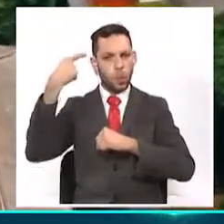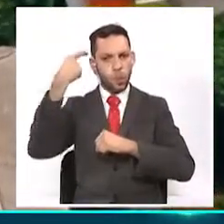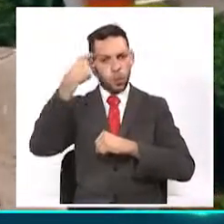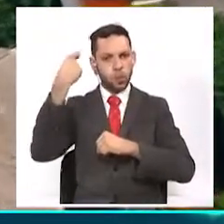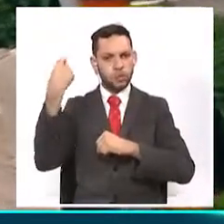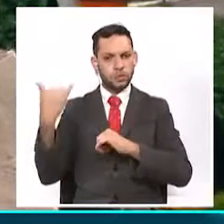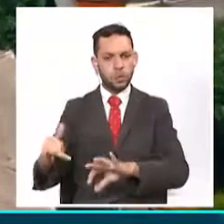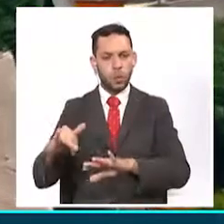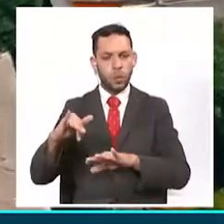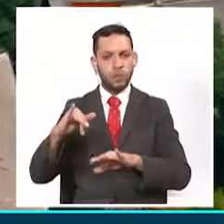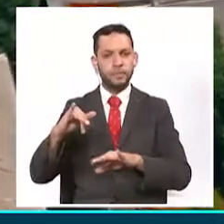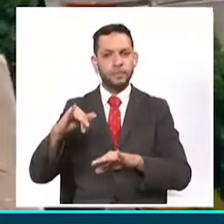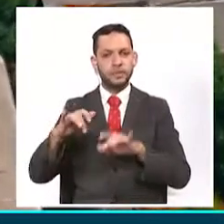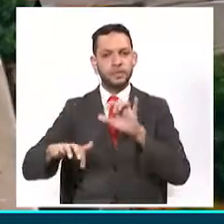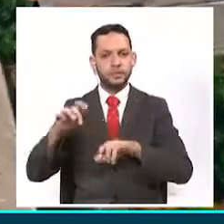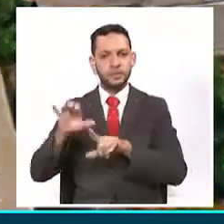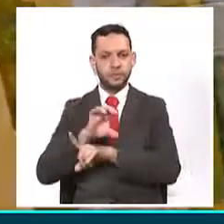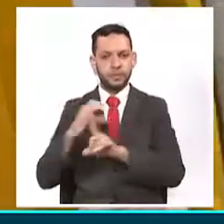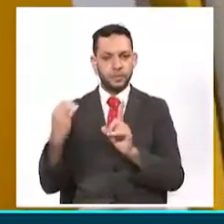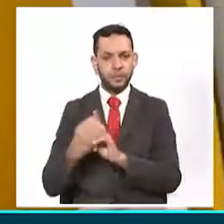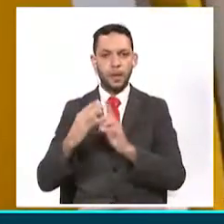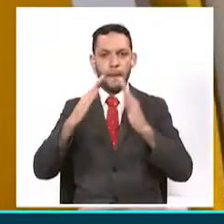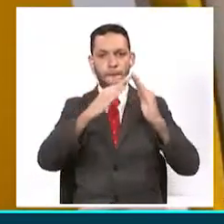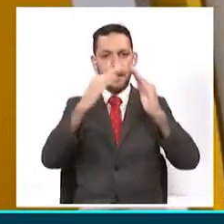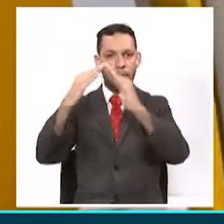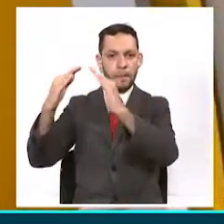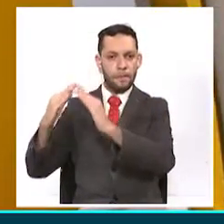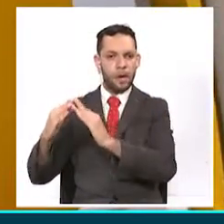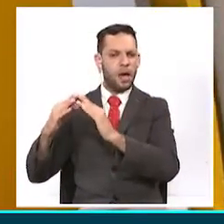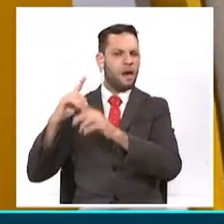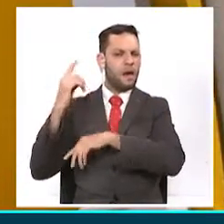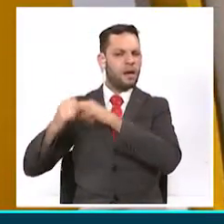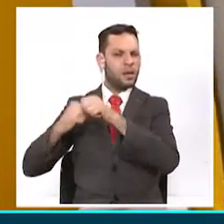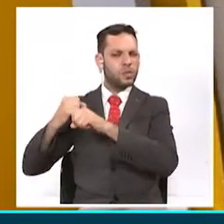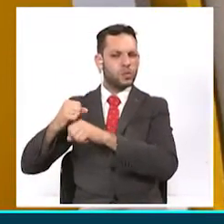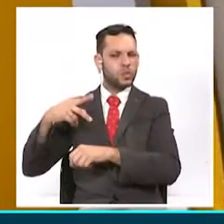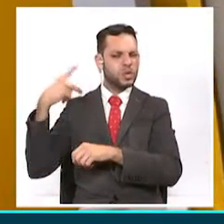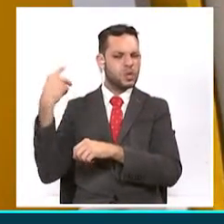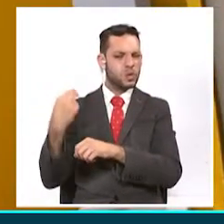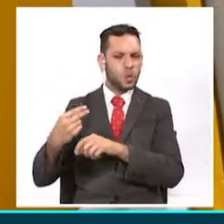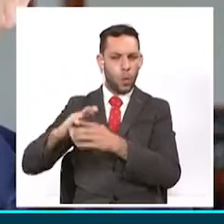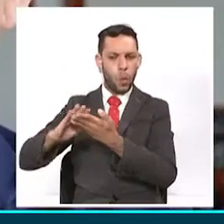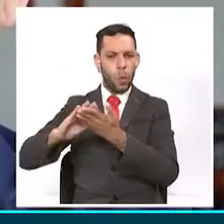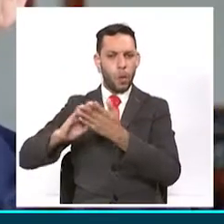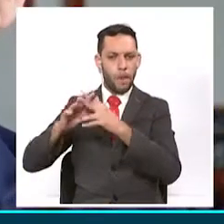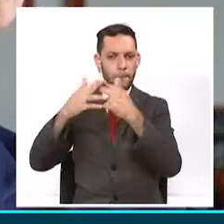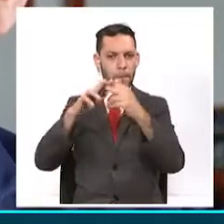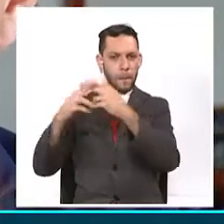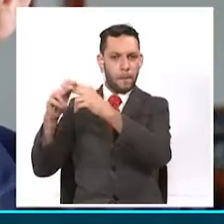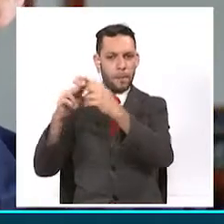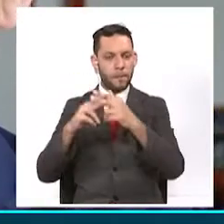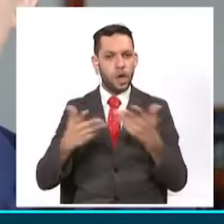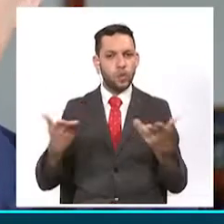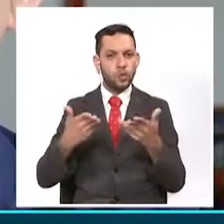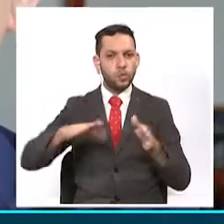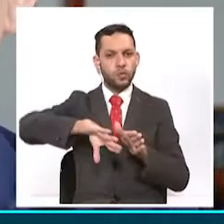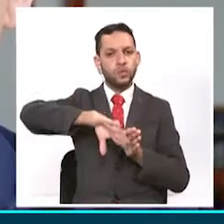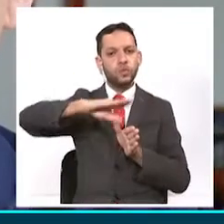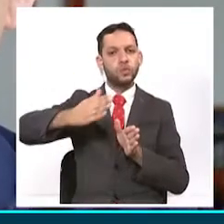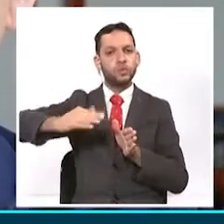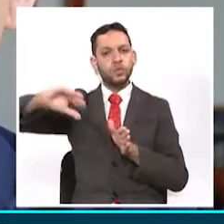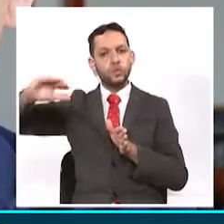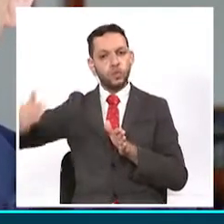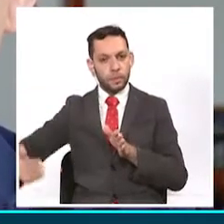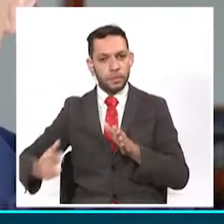Calda son las obras de intervención en las edificaciones patrimoniales del departamento. De la Casa de la Cultura de Zupía, un bien de interés cultural